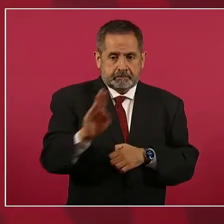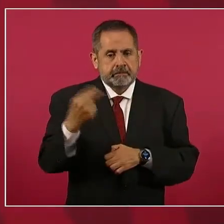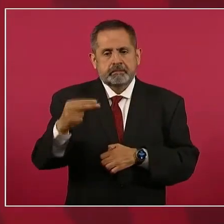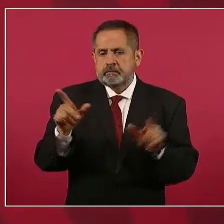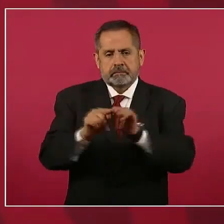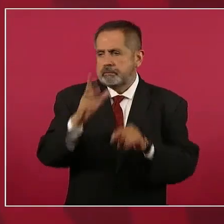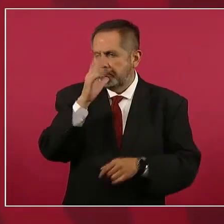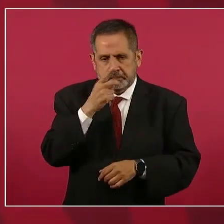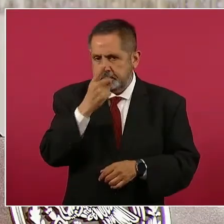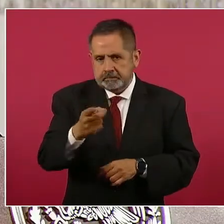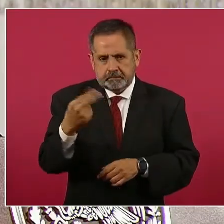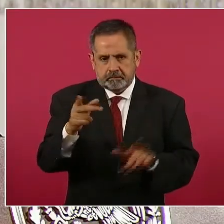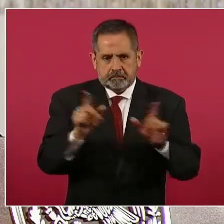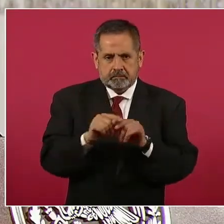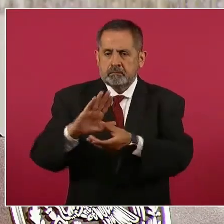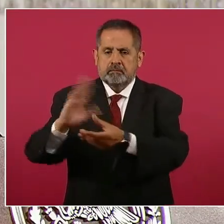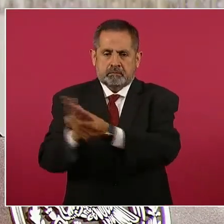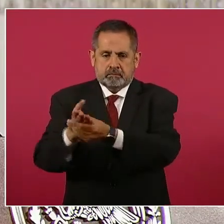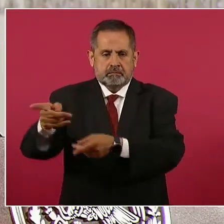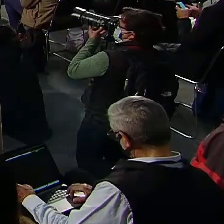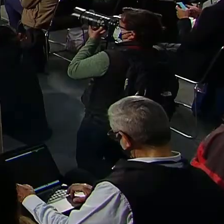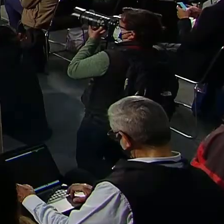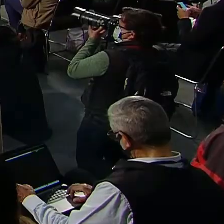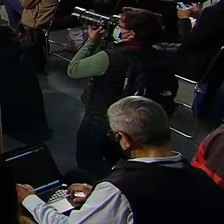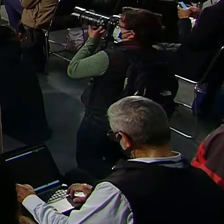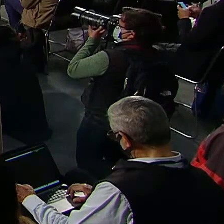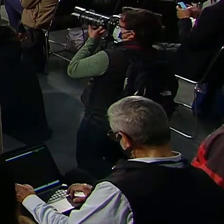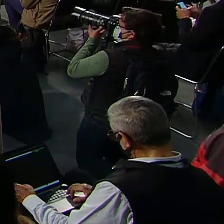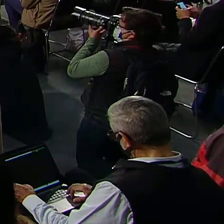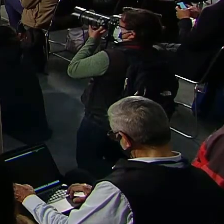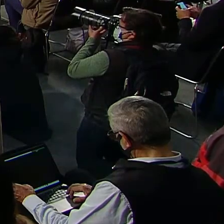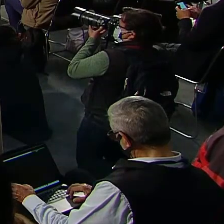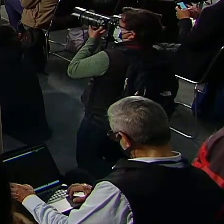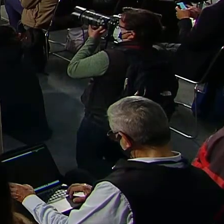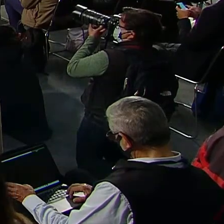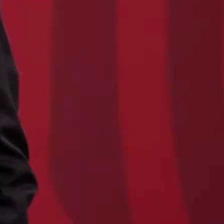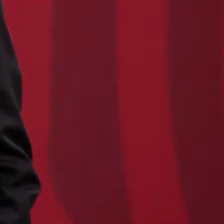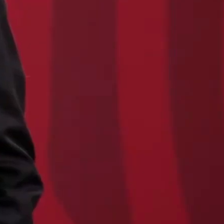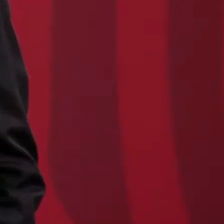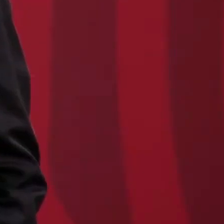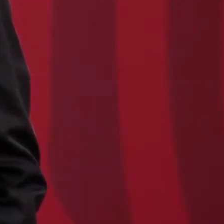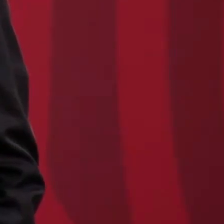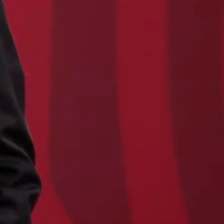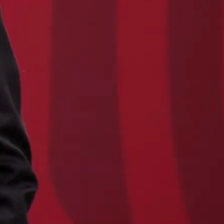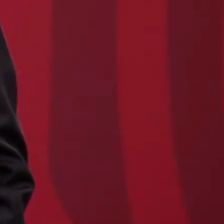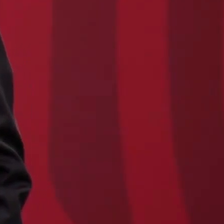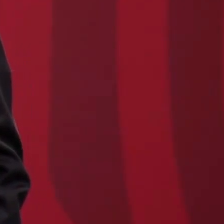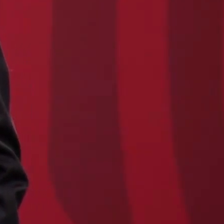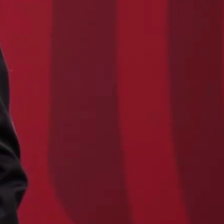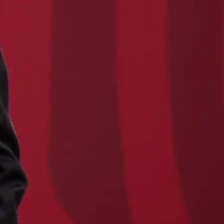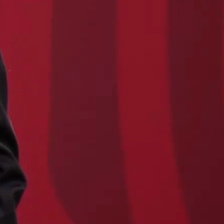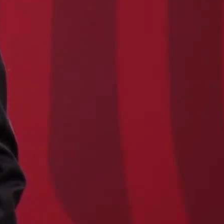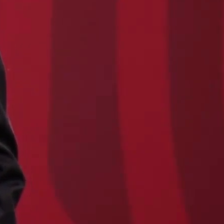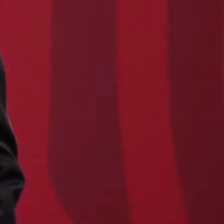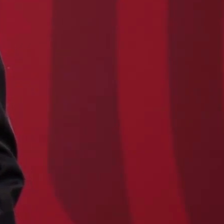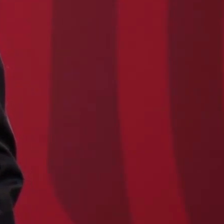porque es un asunto que está dentro de una carpeta de investigación. Pero no estamos hablando aquí de hechos relacionados con servidores públicos,